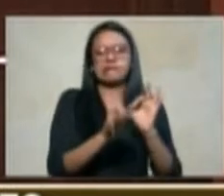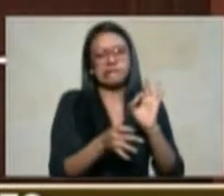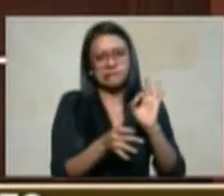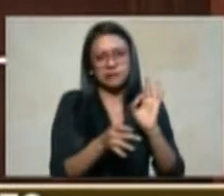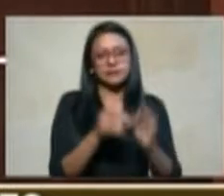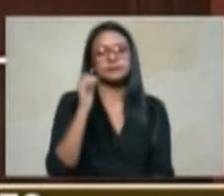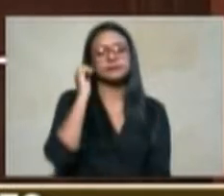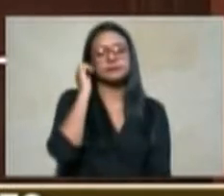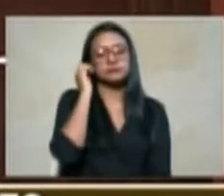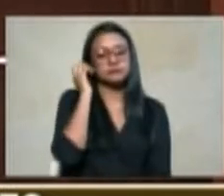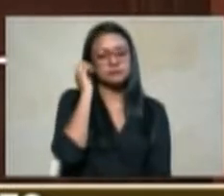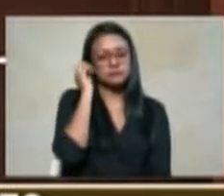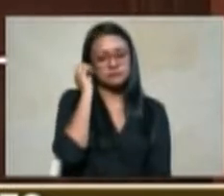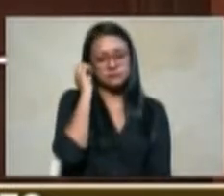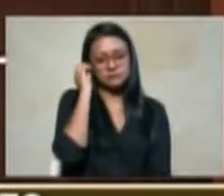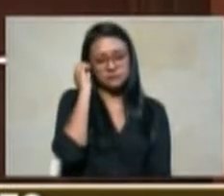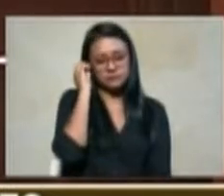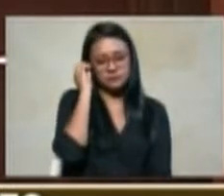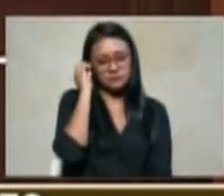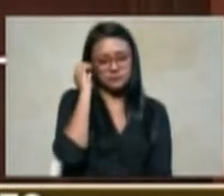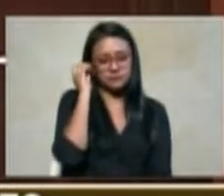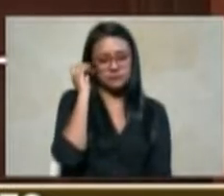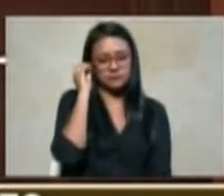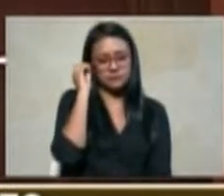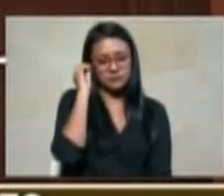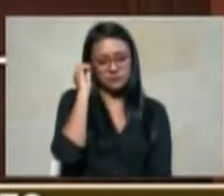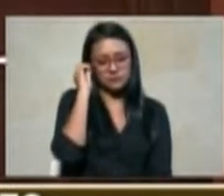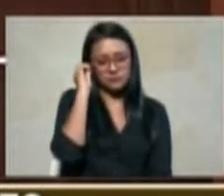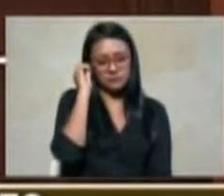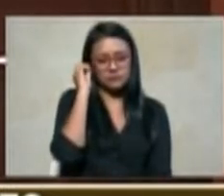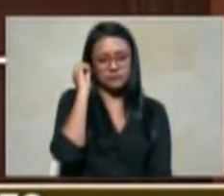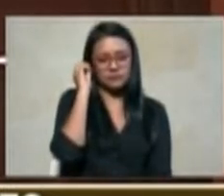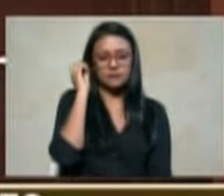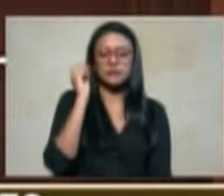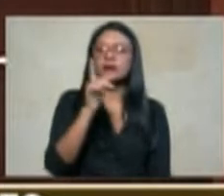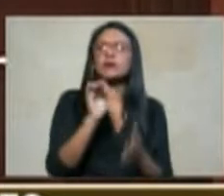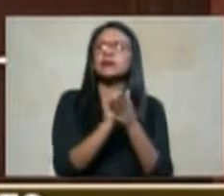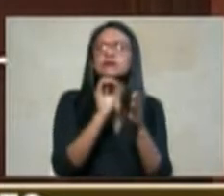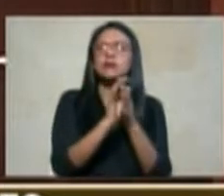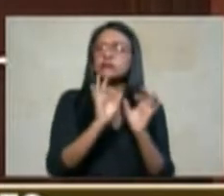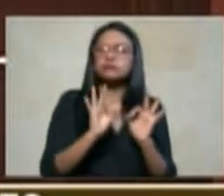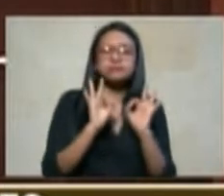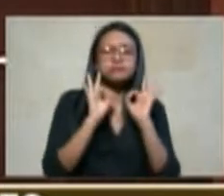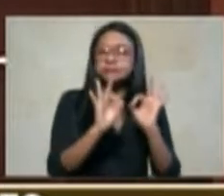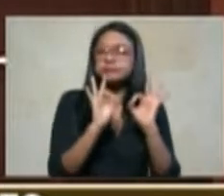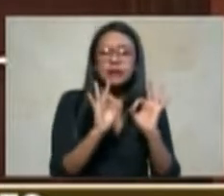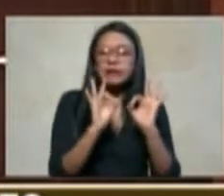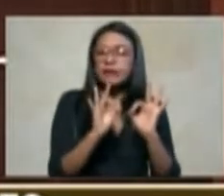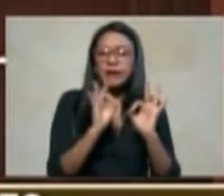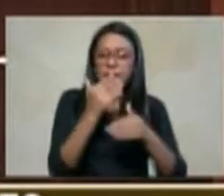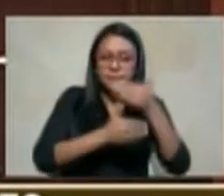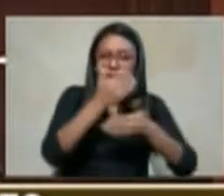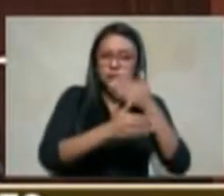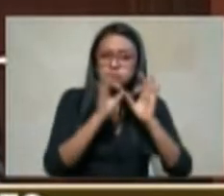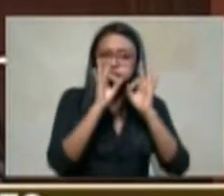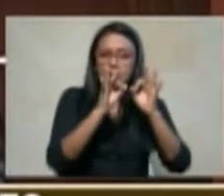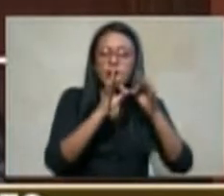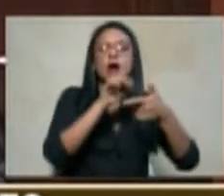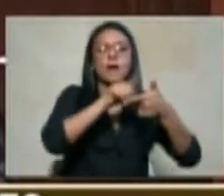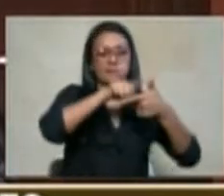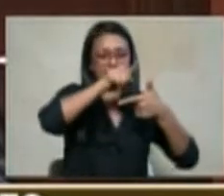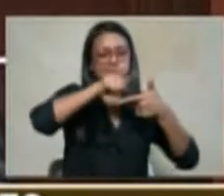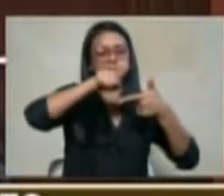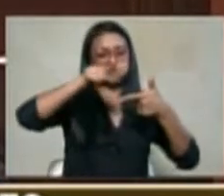cuando decimos tiene un filtro muy eficaz un primer dato estadístico que valida un poco